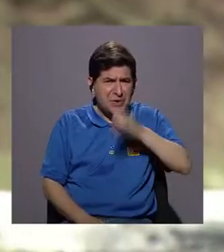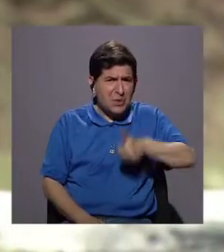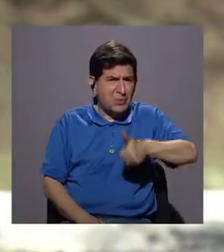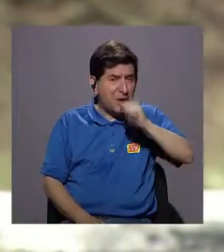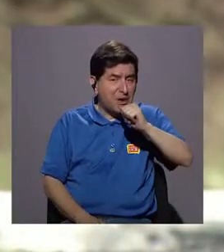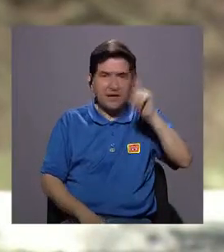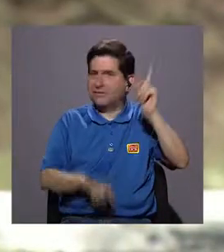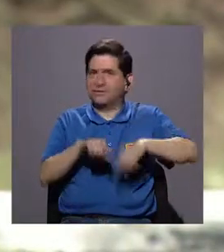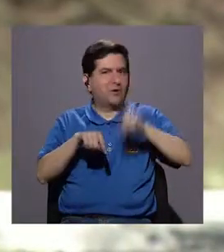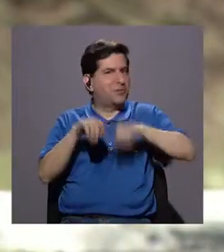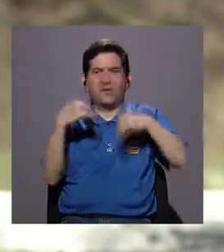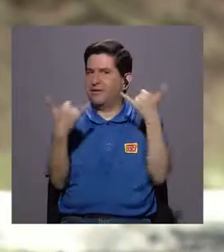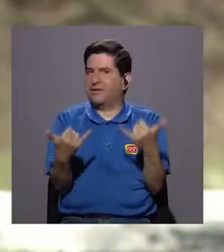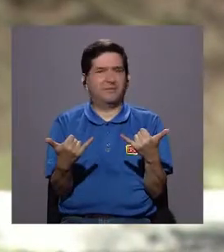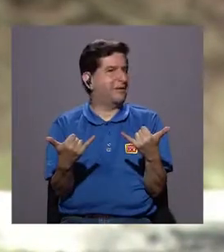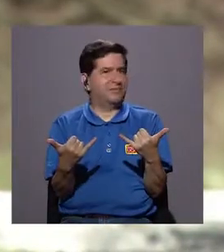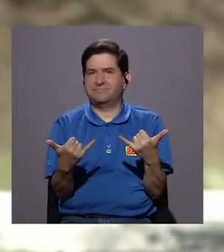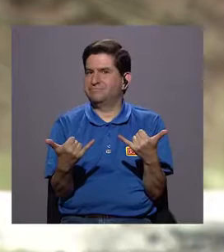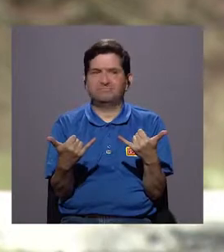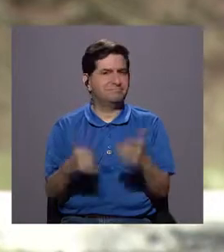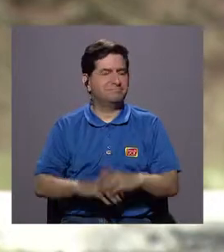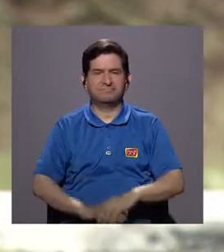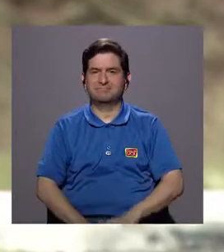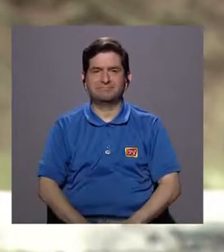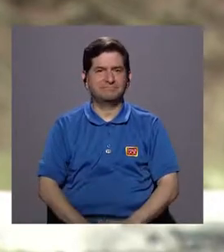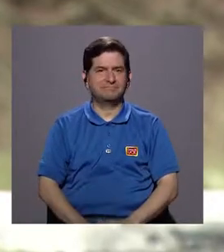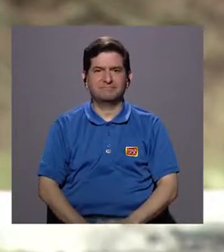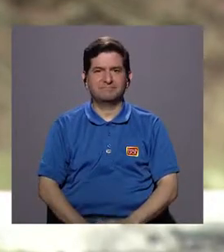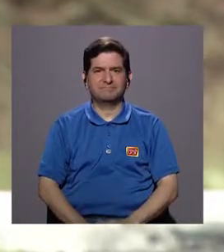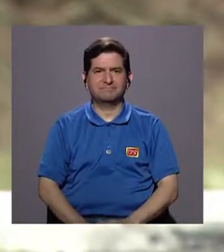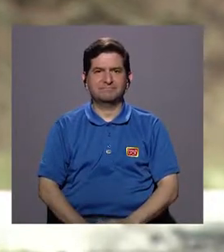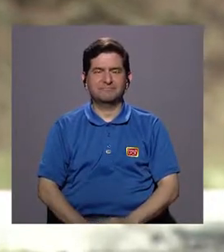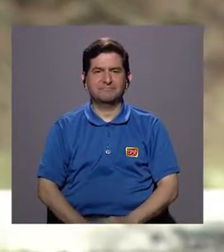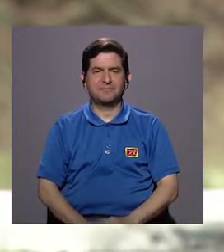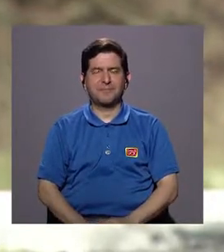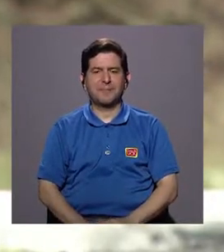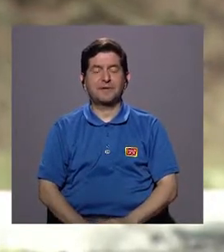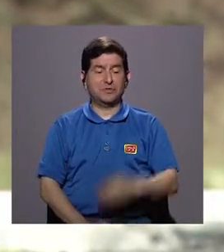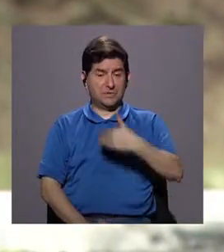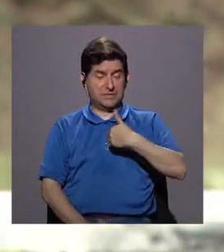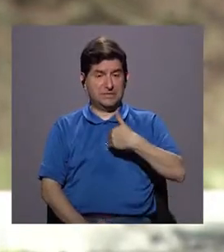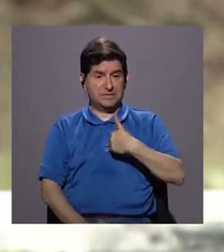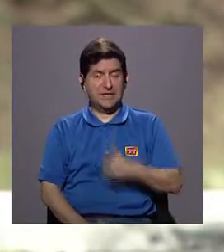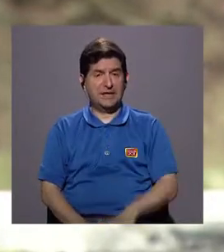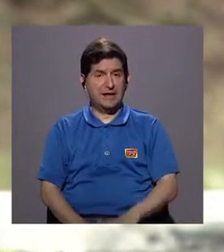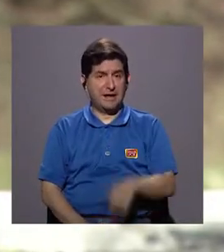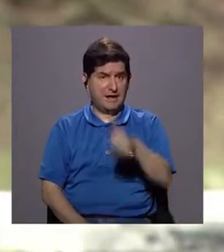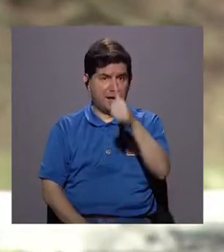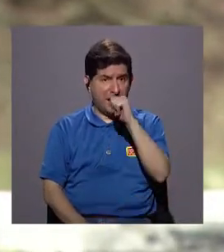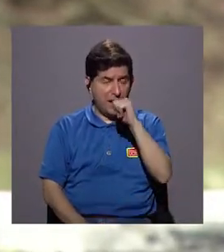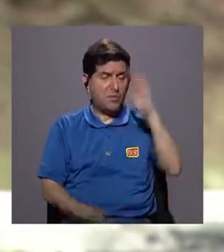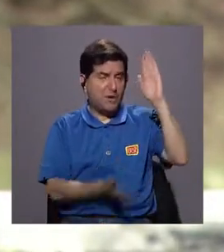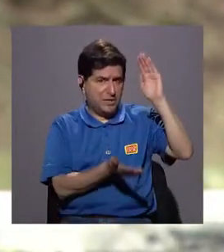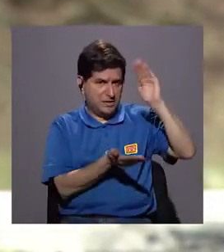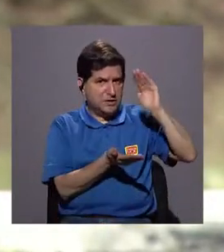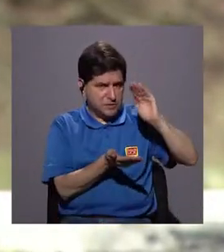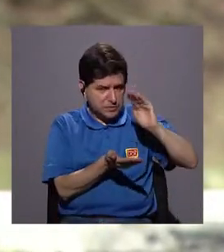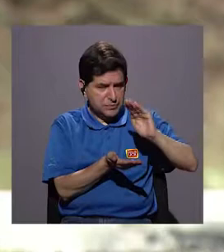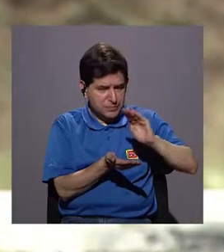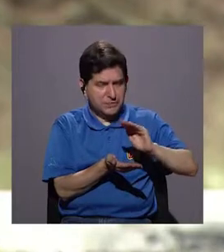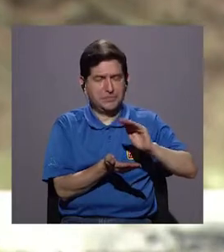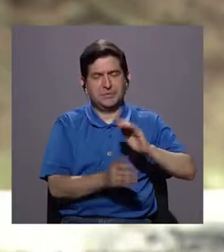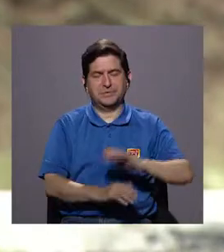Es algo que no podemos hacer. Entonces, realmente, la disponibilidad del recurso ha disminuido